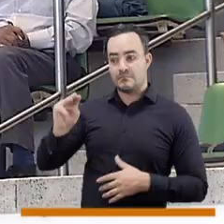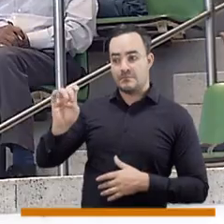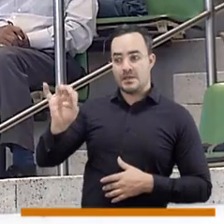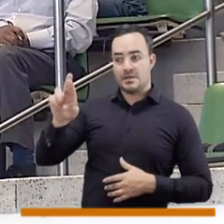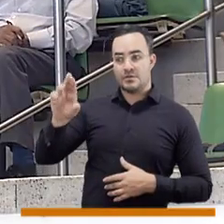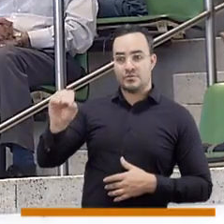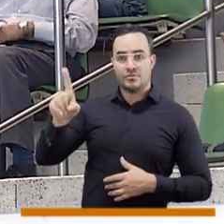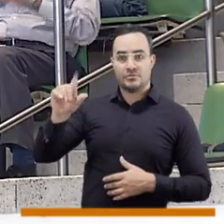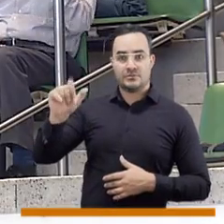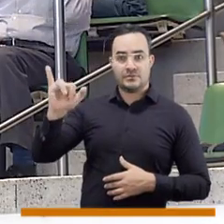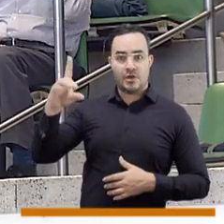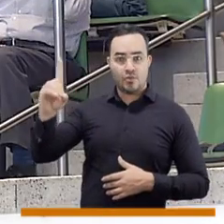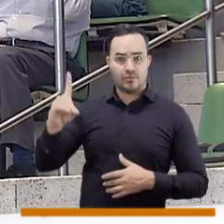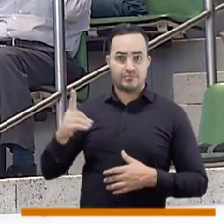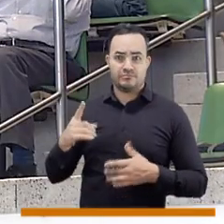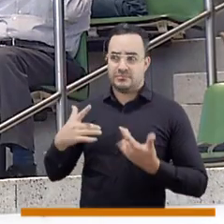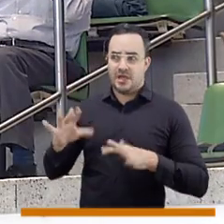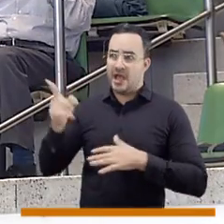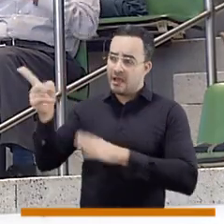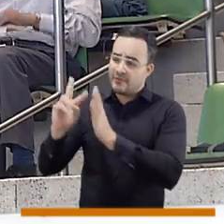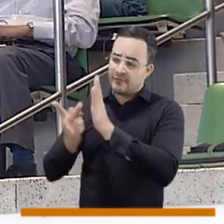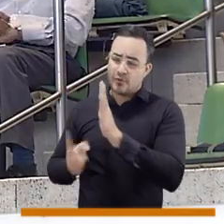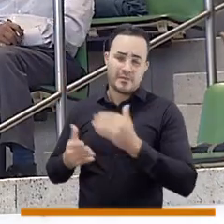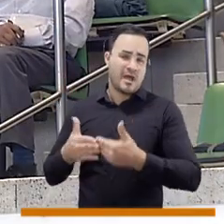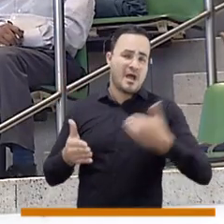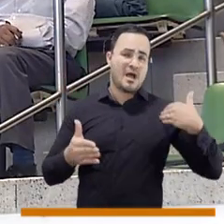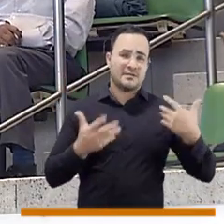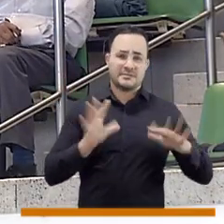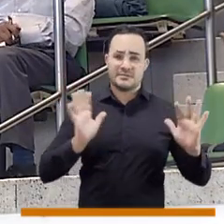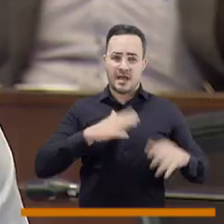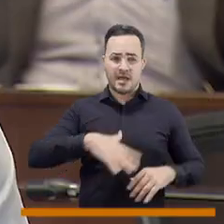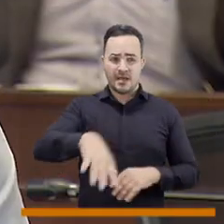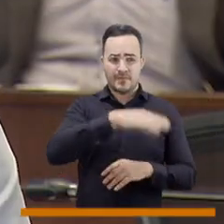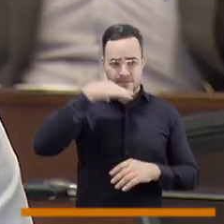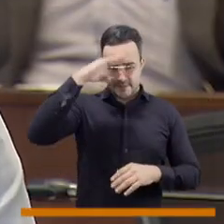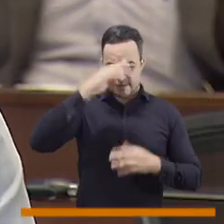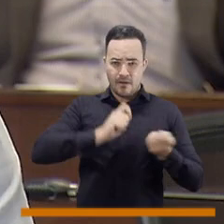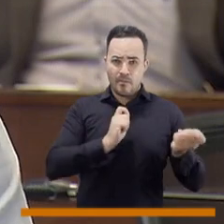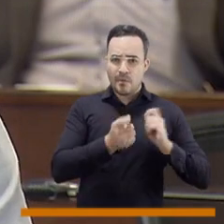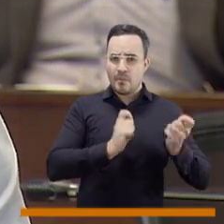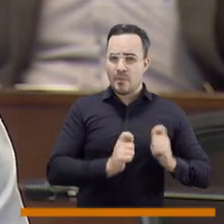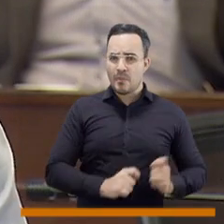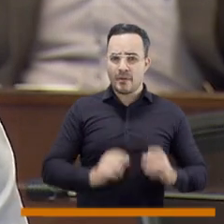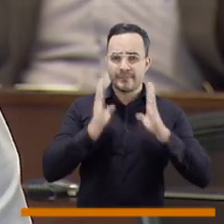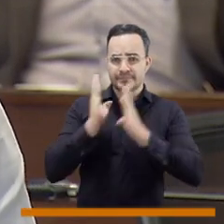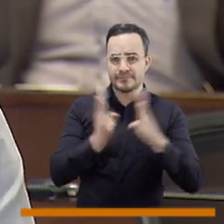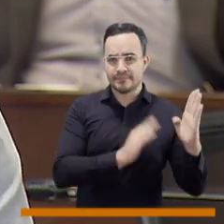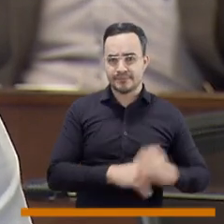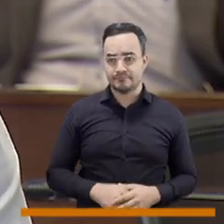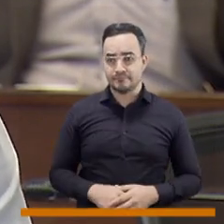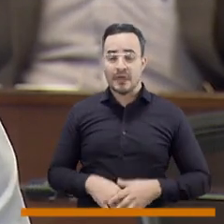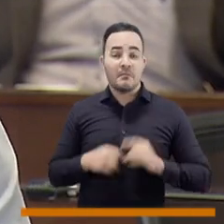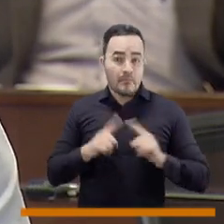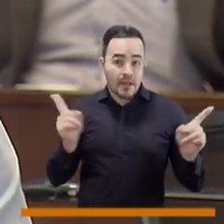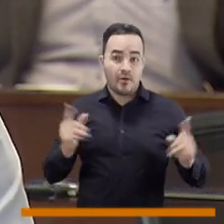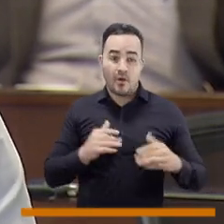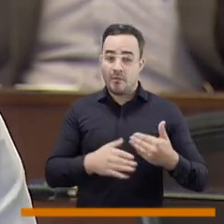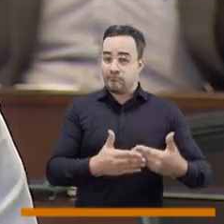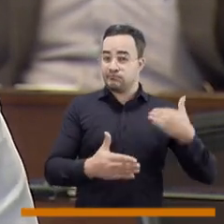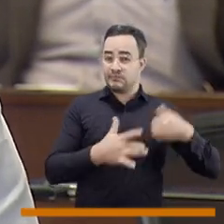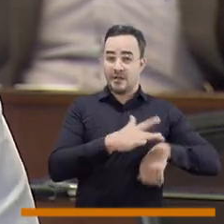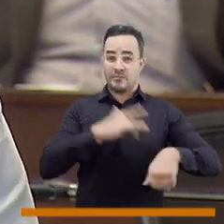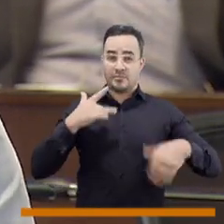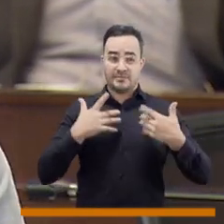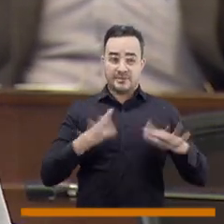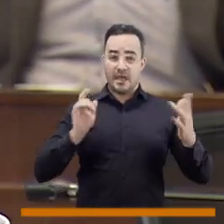sistema. Medellín va a la vanguardia. Pero aún así tendríamos que construir mucha más infraestructura,